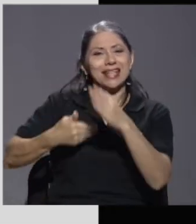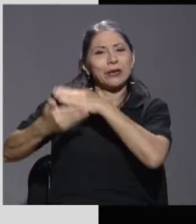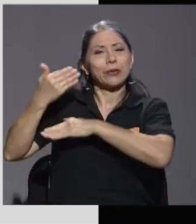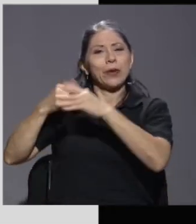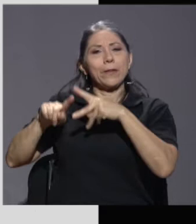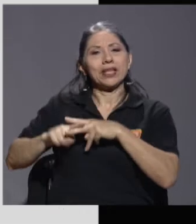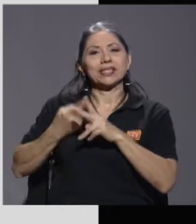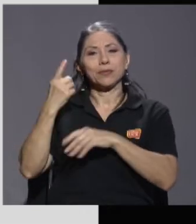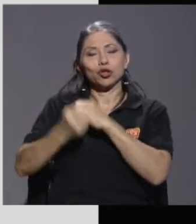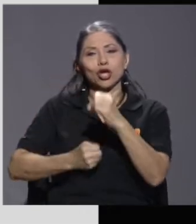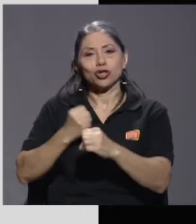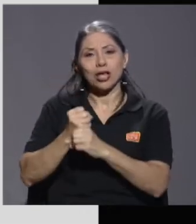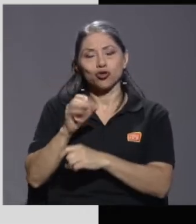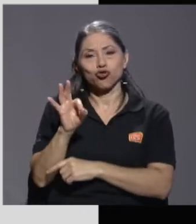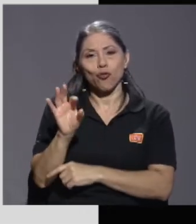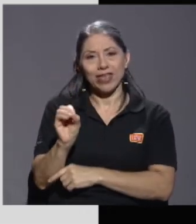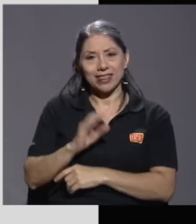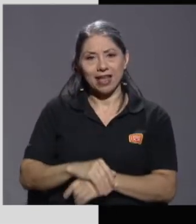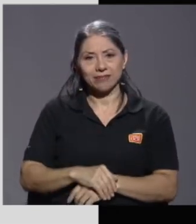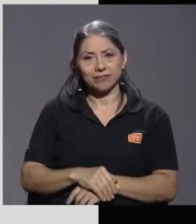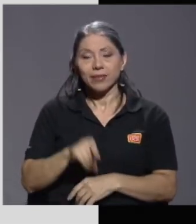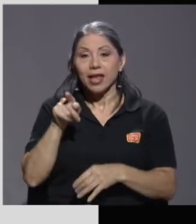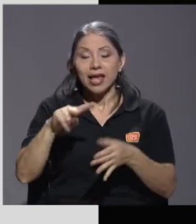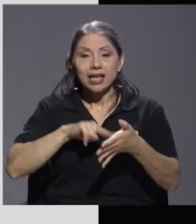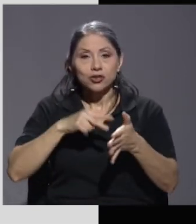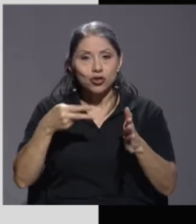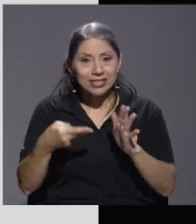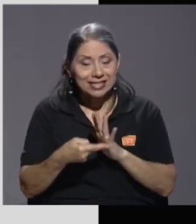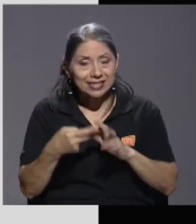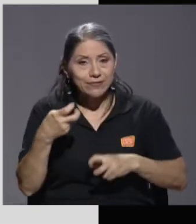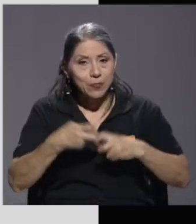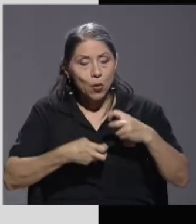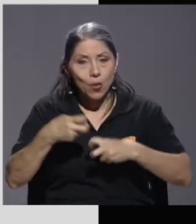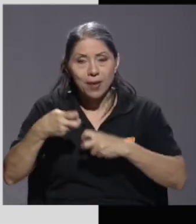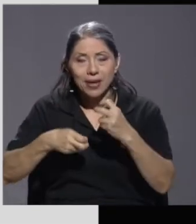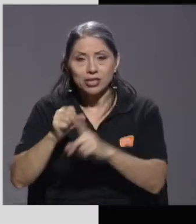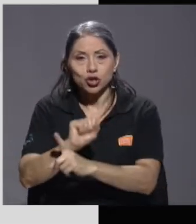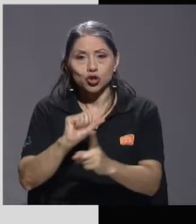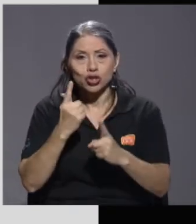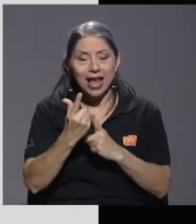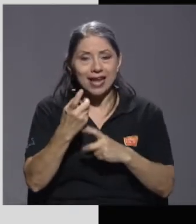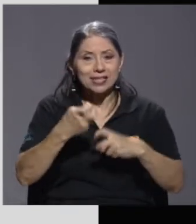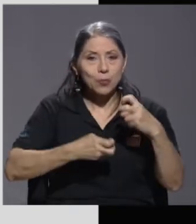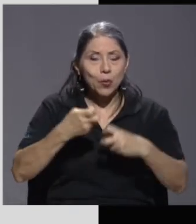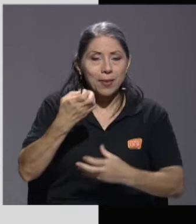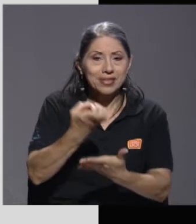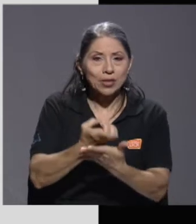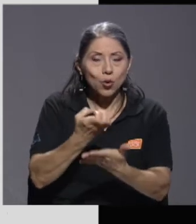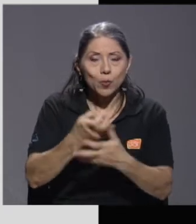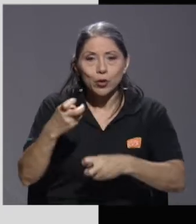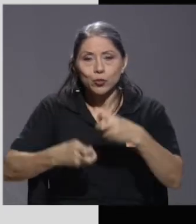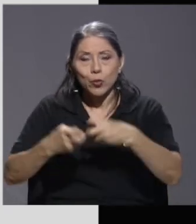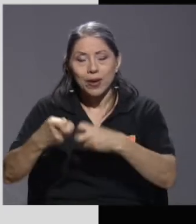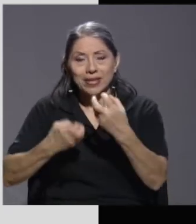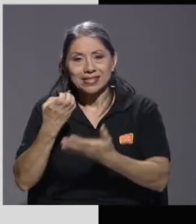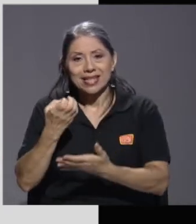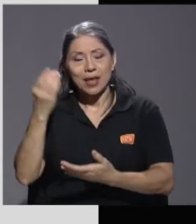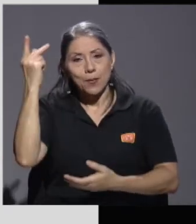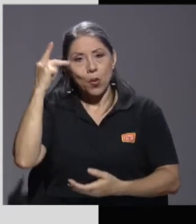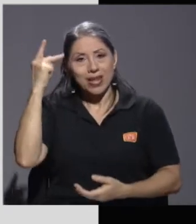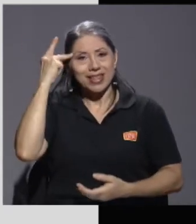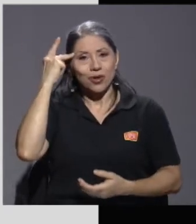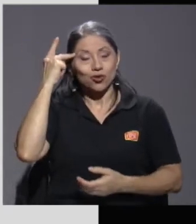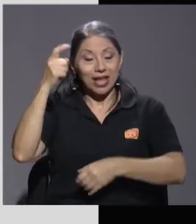¿verdad? Esto va a implicar problemas sociales, económicos, inclusive políticos en el largo plazo.